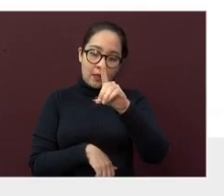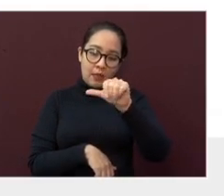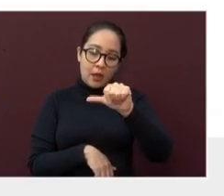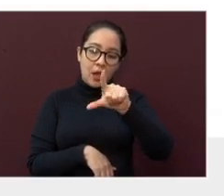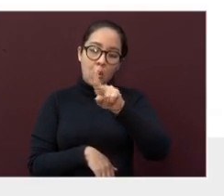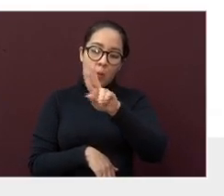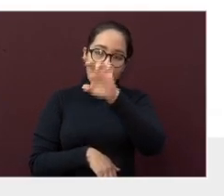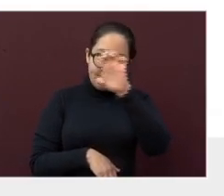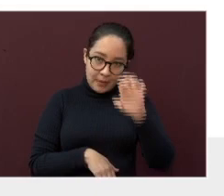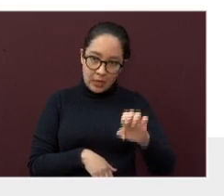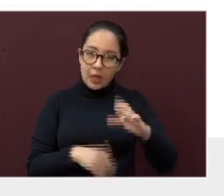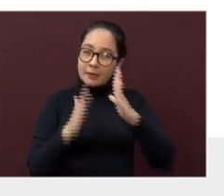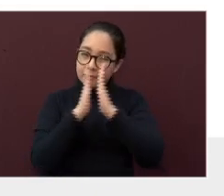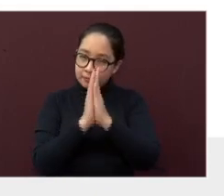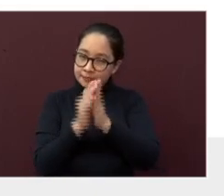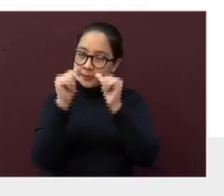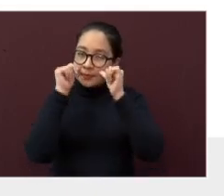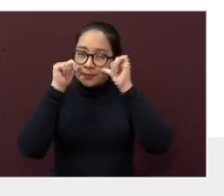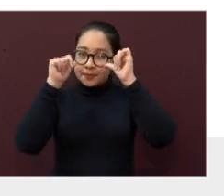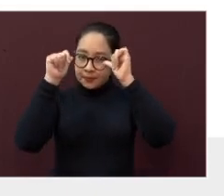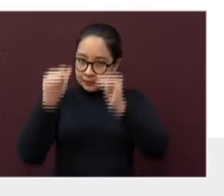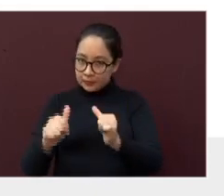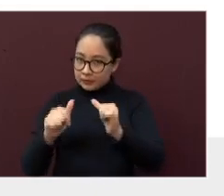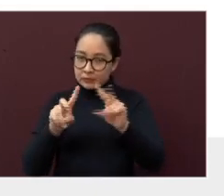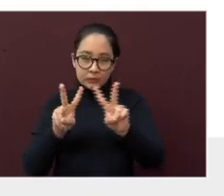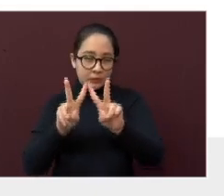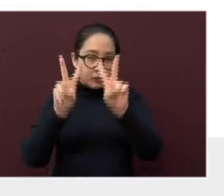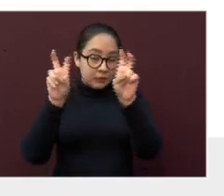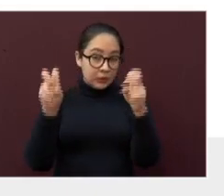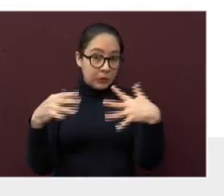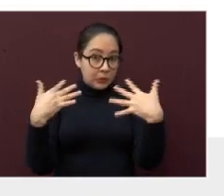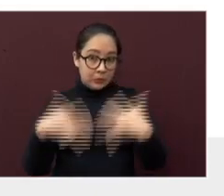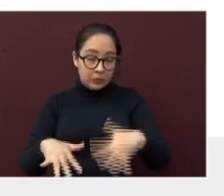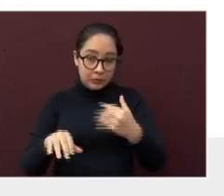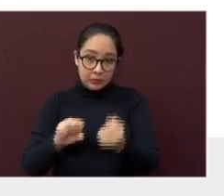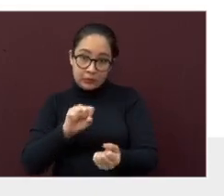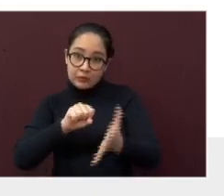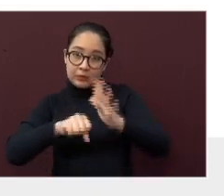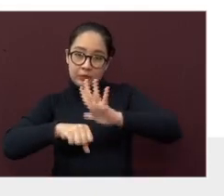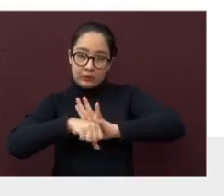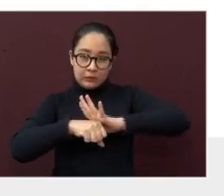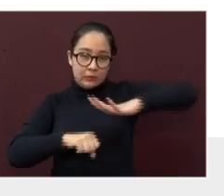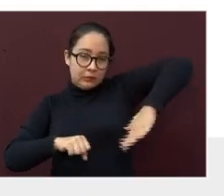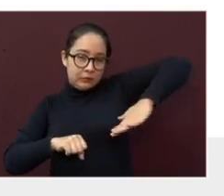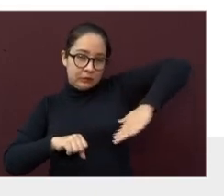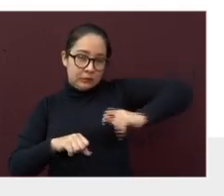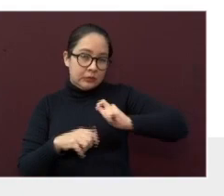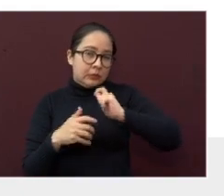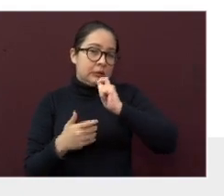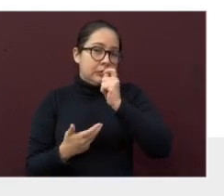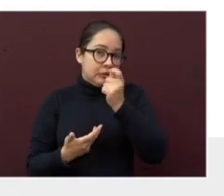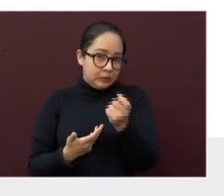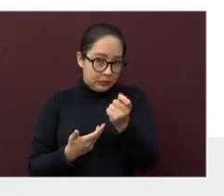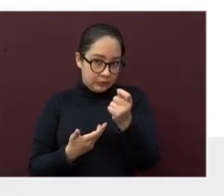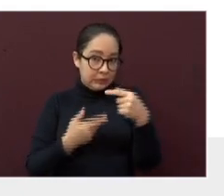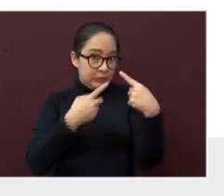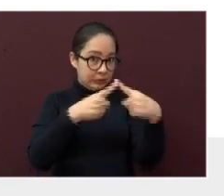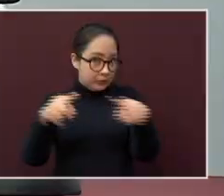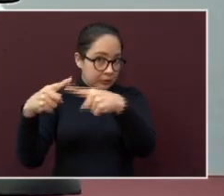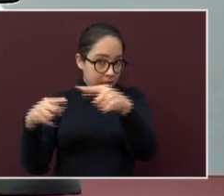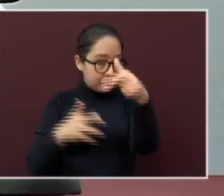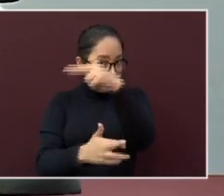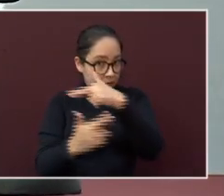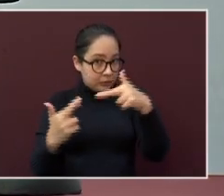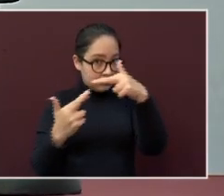invito a poner mucha atención respecto al comportamiento epidemiológico del coronavirus en sus regiones.